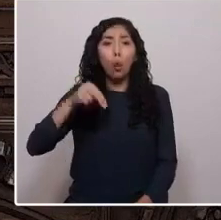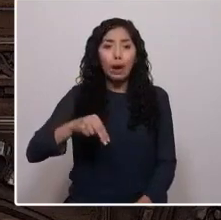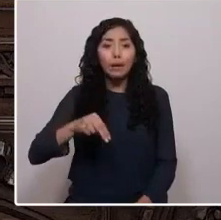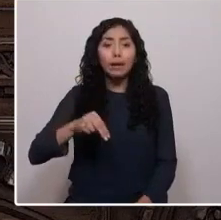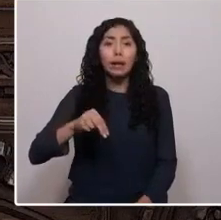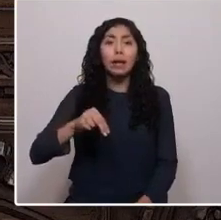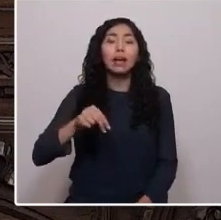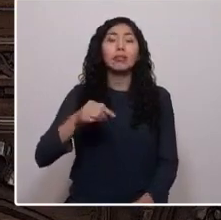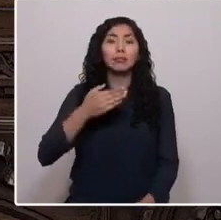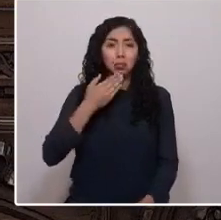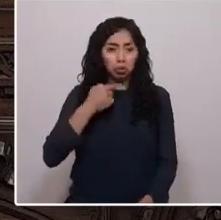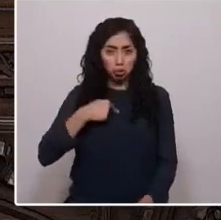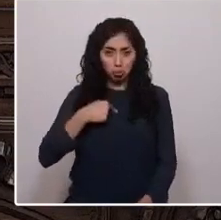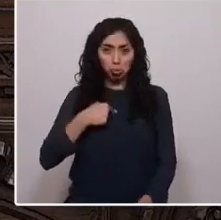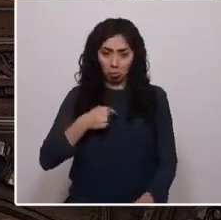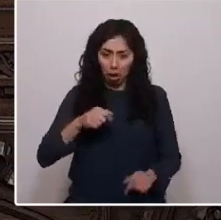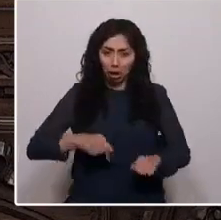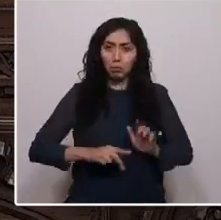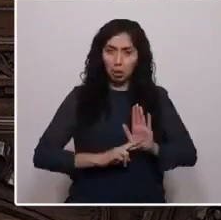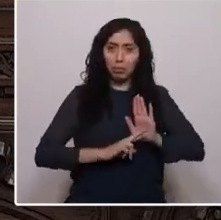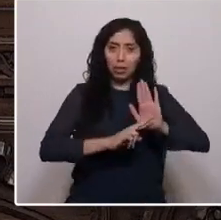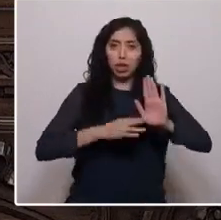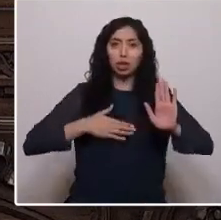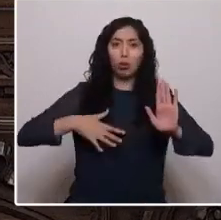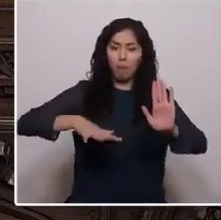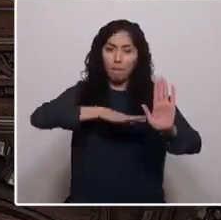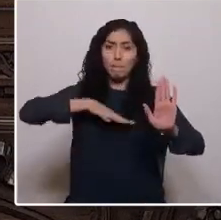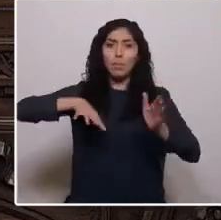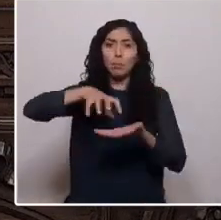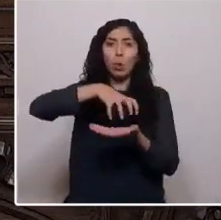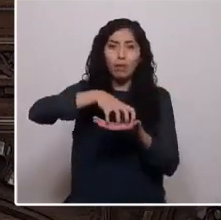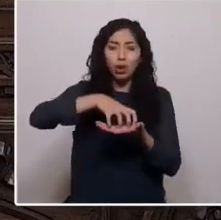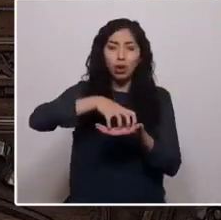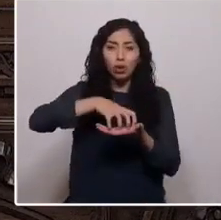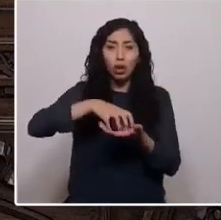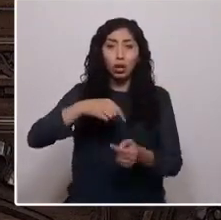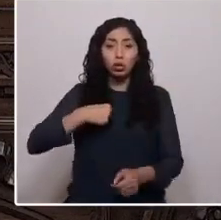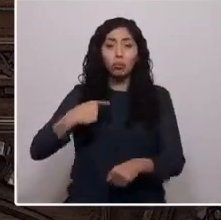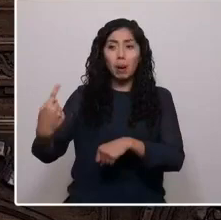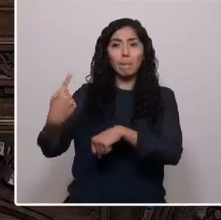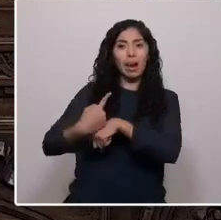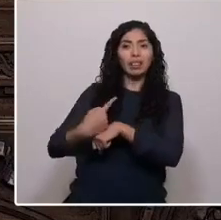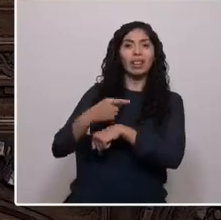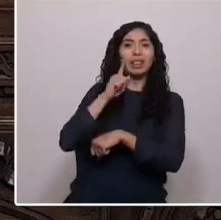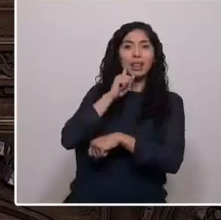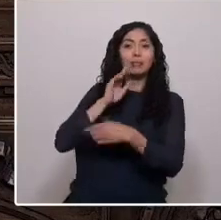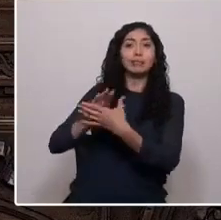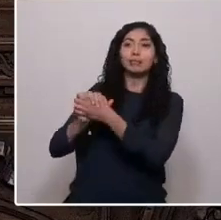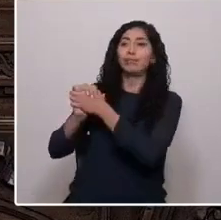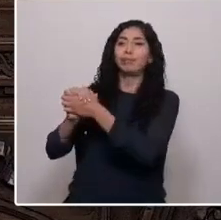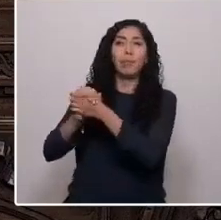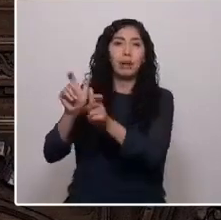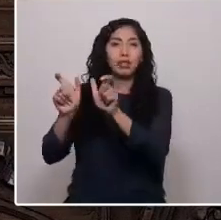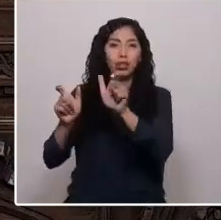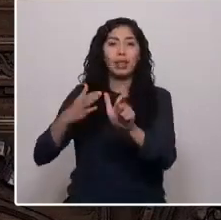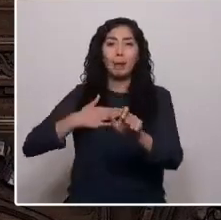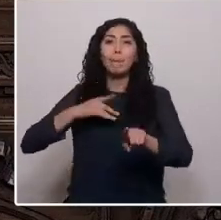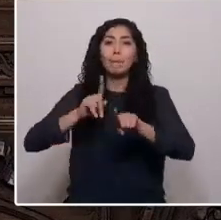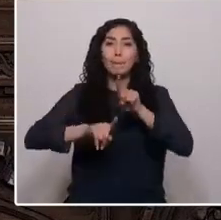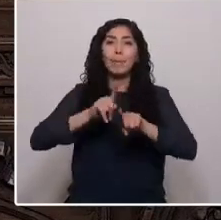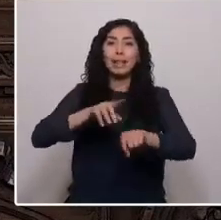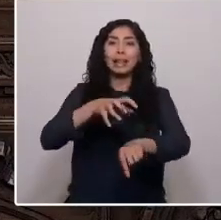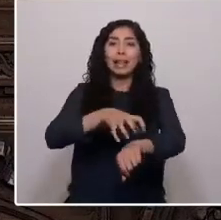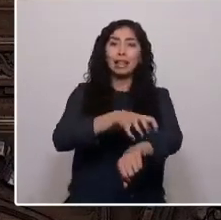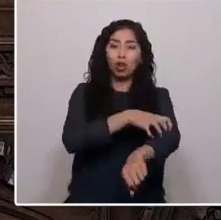de estar aquí representando a mi pueblo. Vengo mandatado por hermanos y hermanas de mi territorio, de la